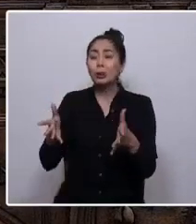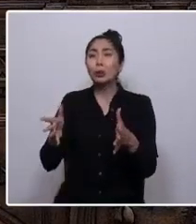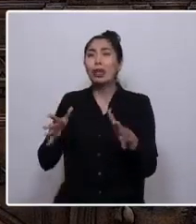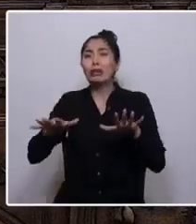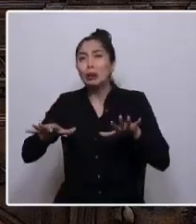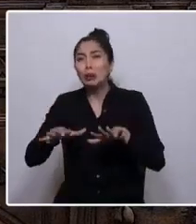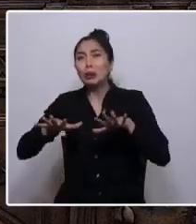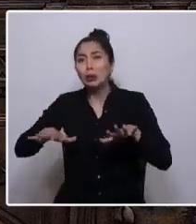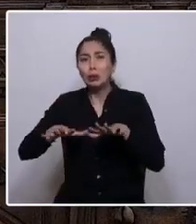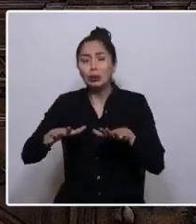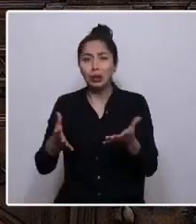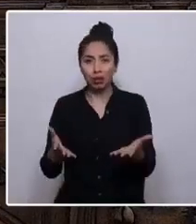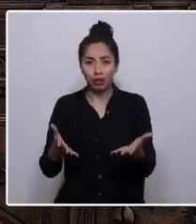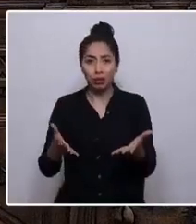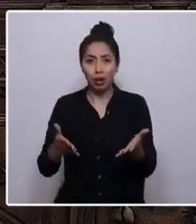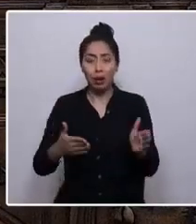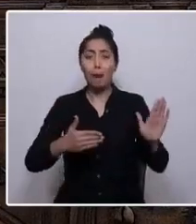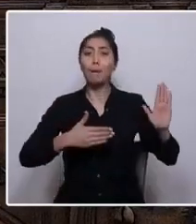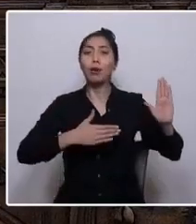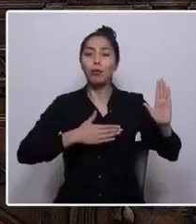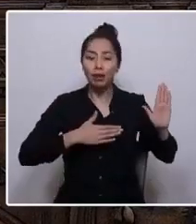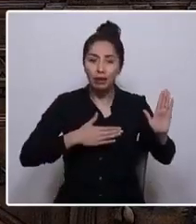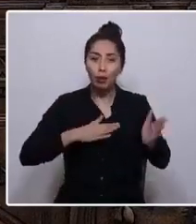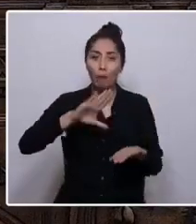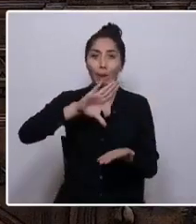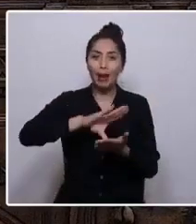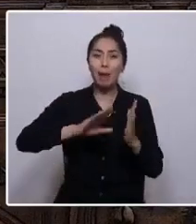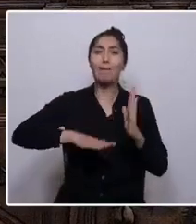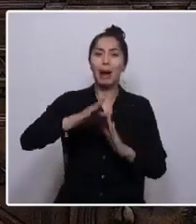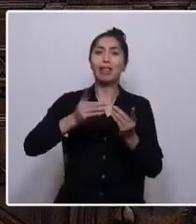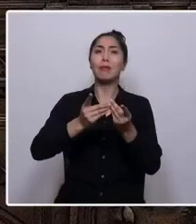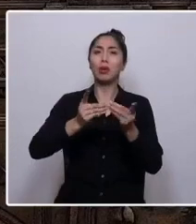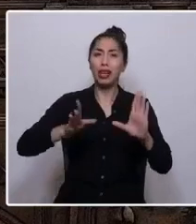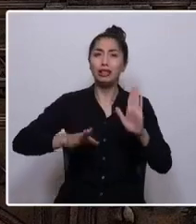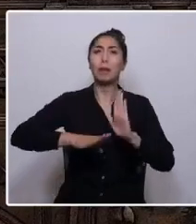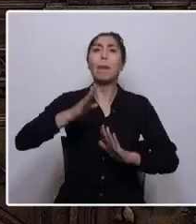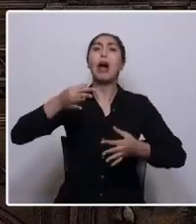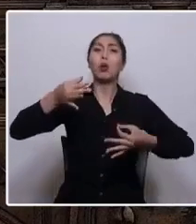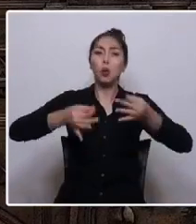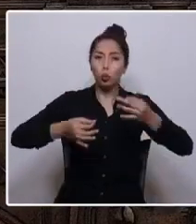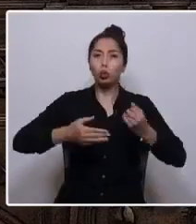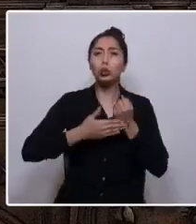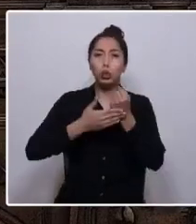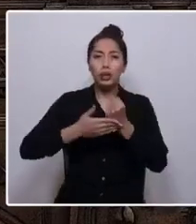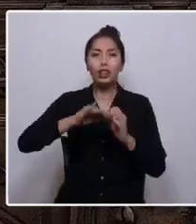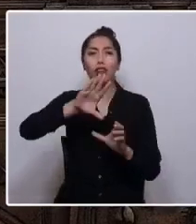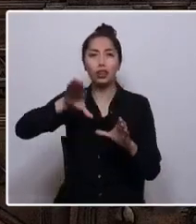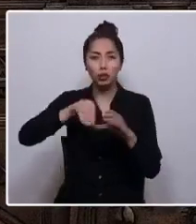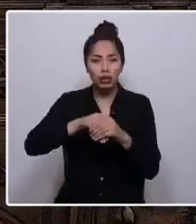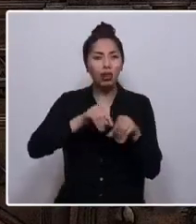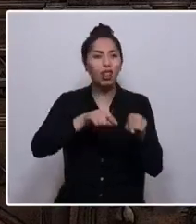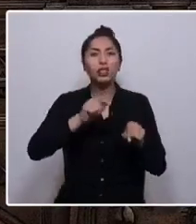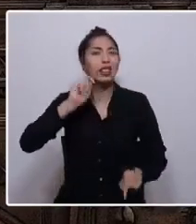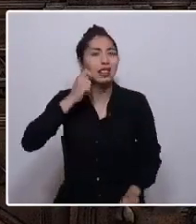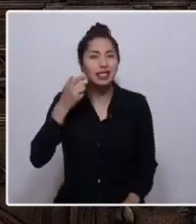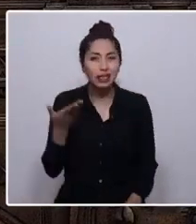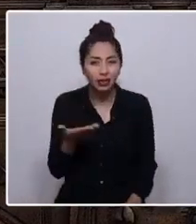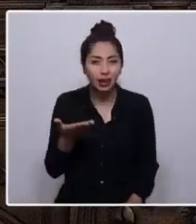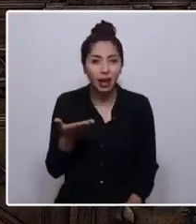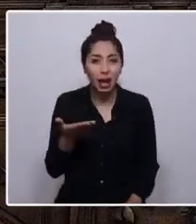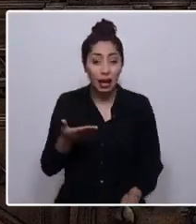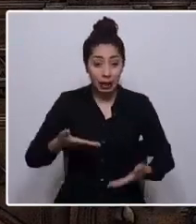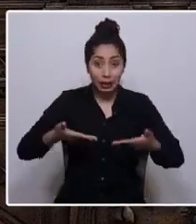Prometemos un país más democrático, más justo, solidario e inclusivo. Esto significa que aquí